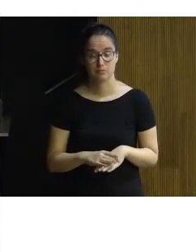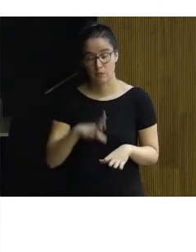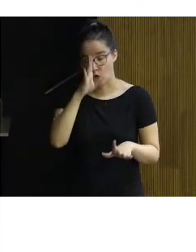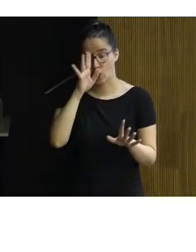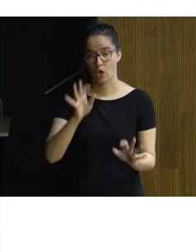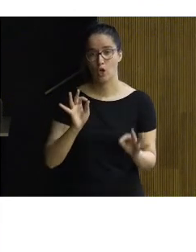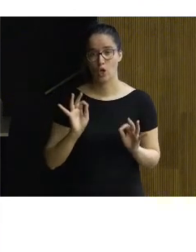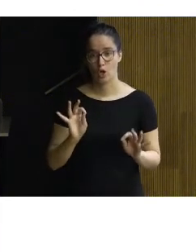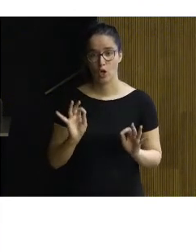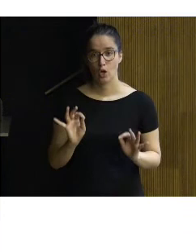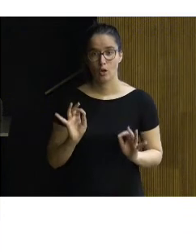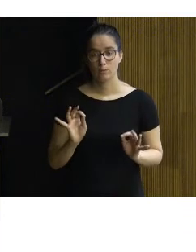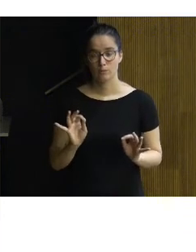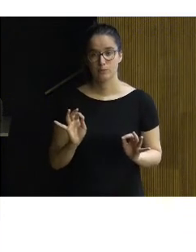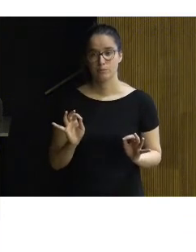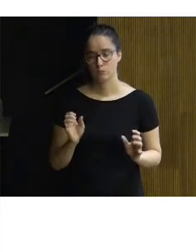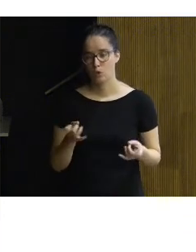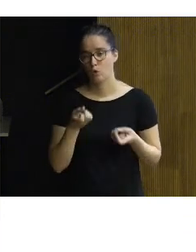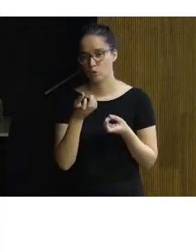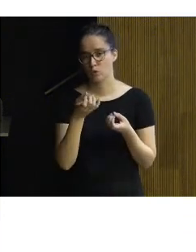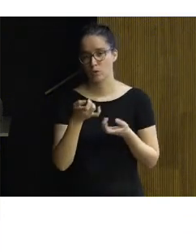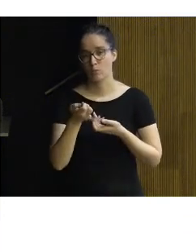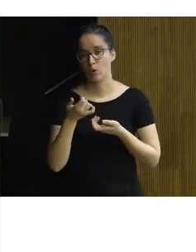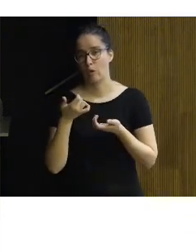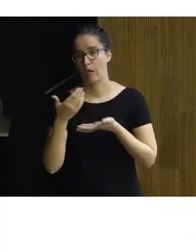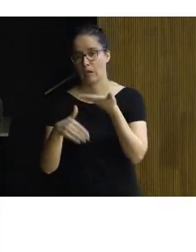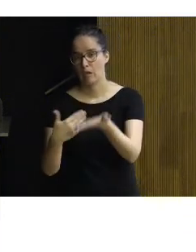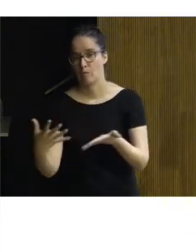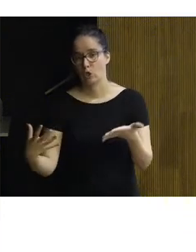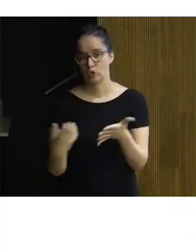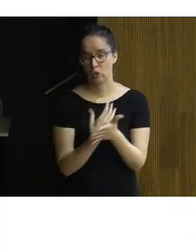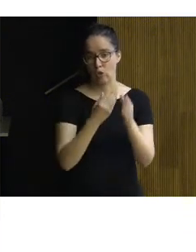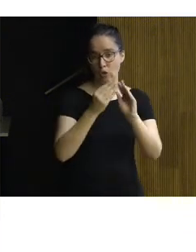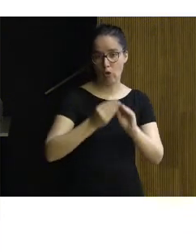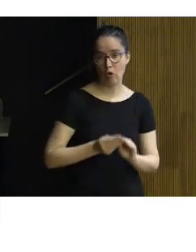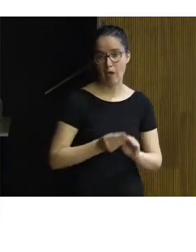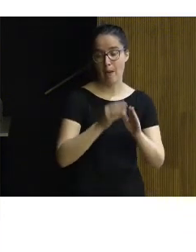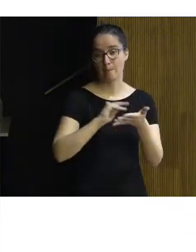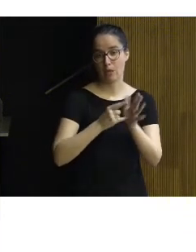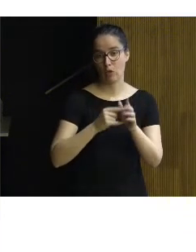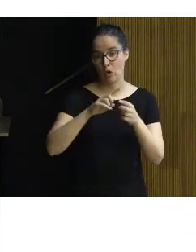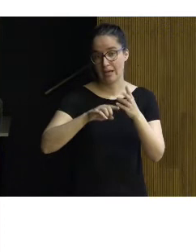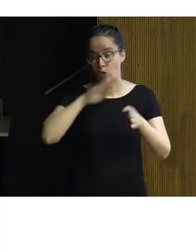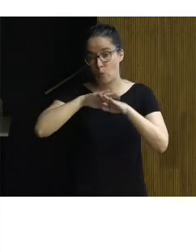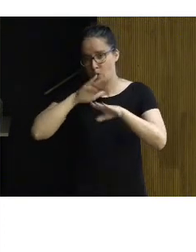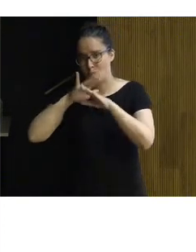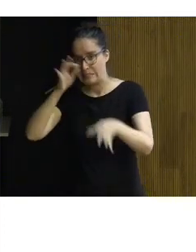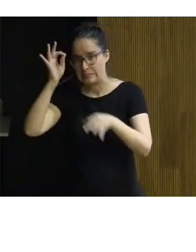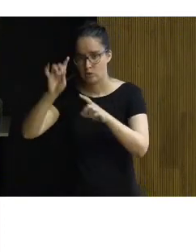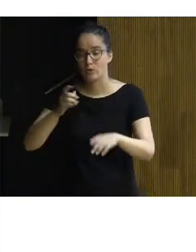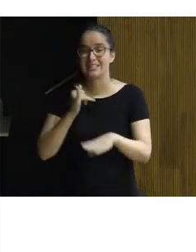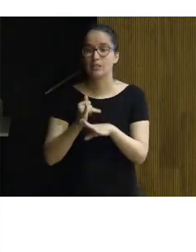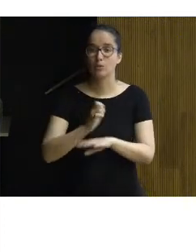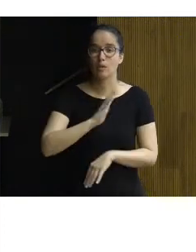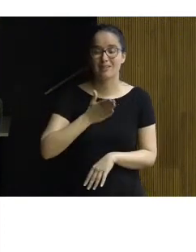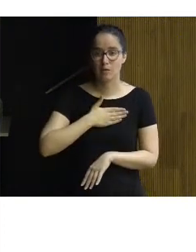Evidentemente bueno os cuento adelante un poco porque en todo no fue ajustado a esta metodología ¿no? Desde el Instituto de